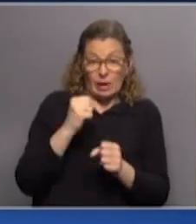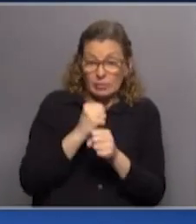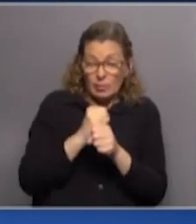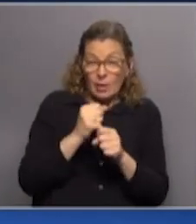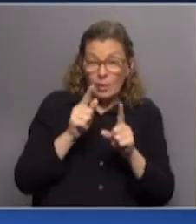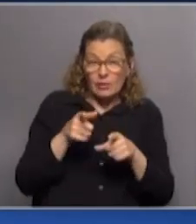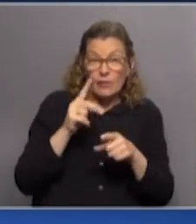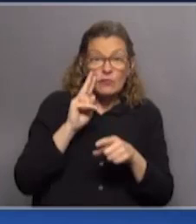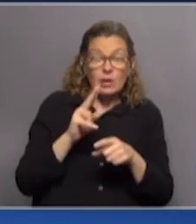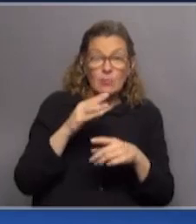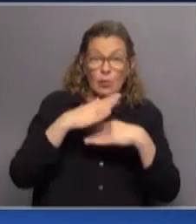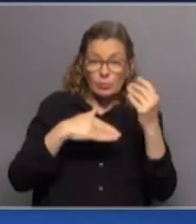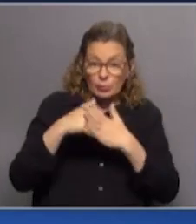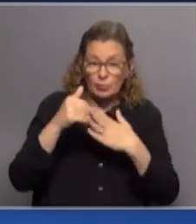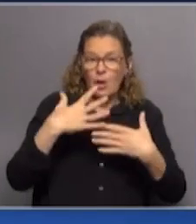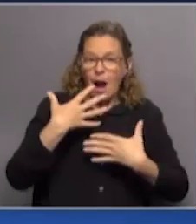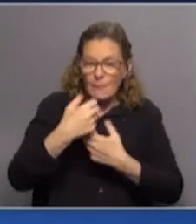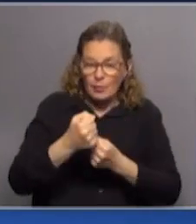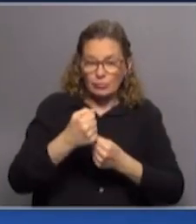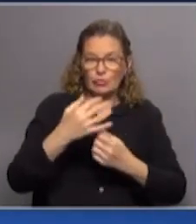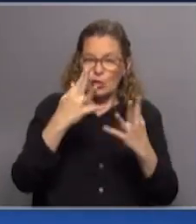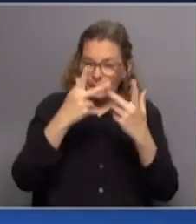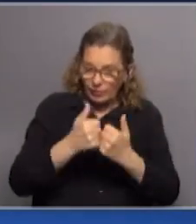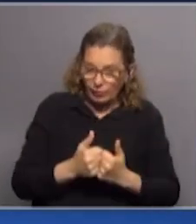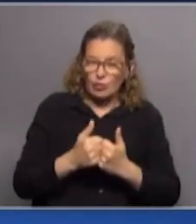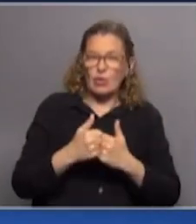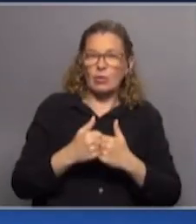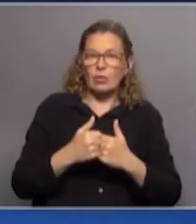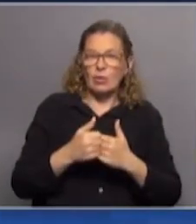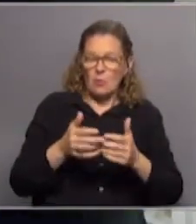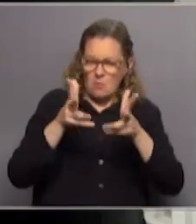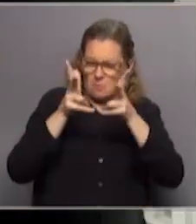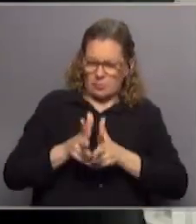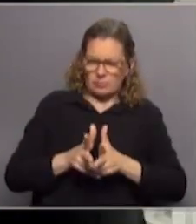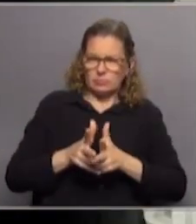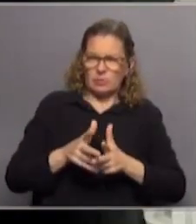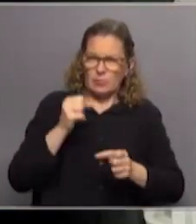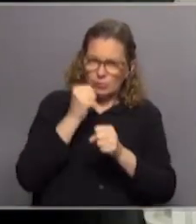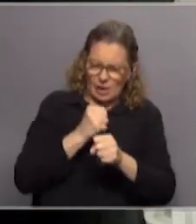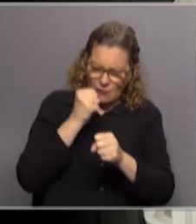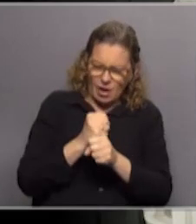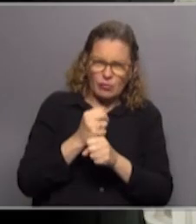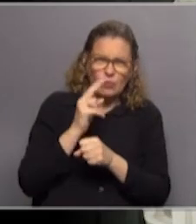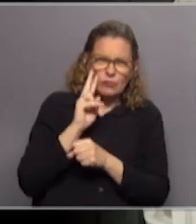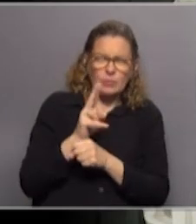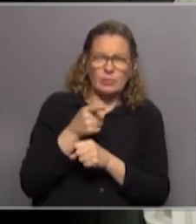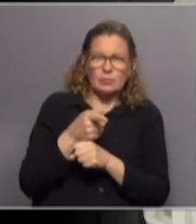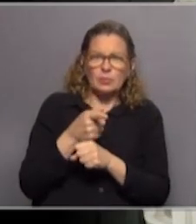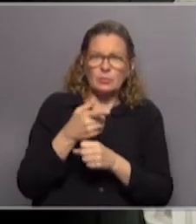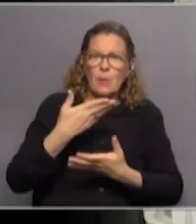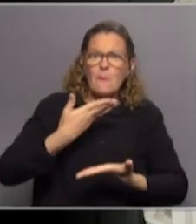lo vemos. Vemos obras, vemos empuje, vemos organización, vemos disciplina, vemos trabajo y nosotros